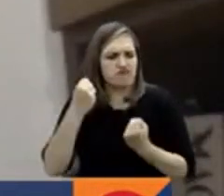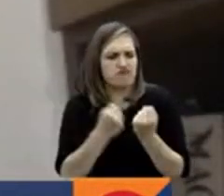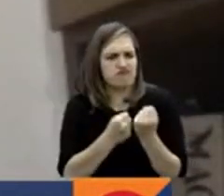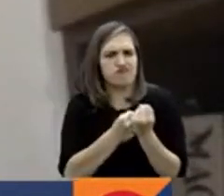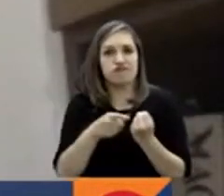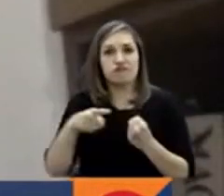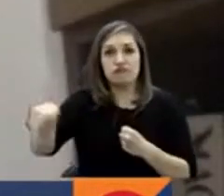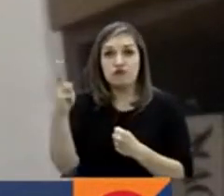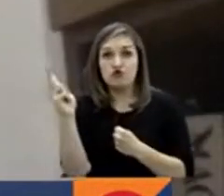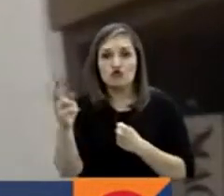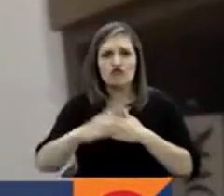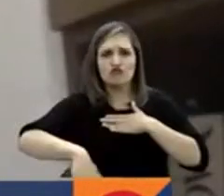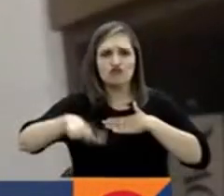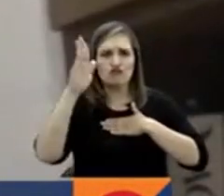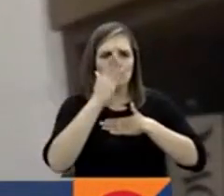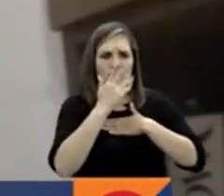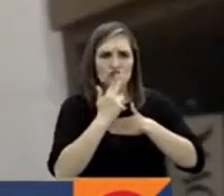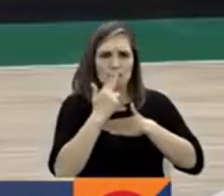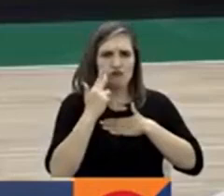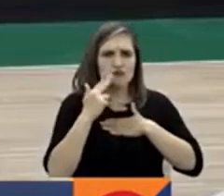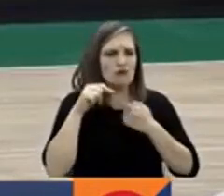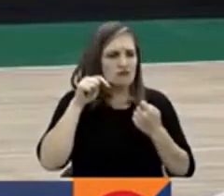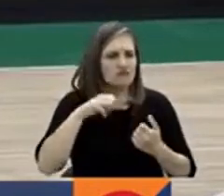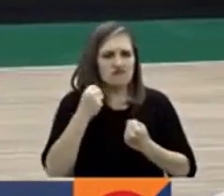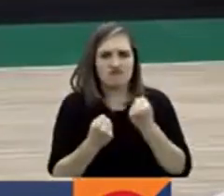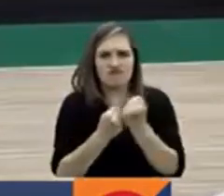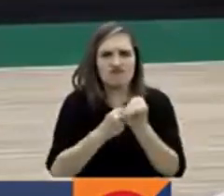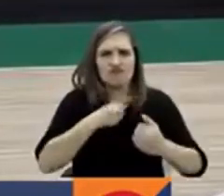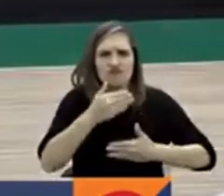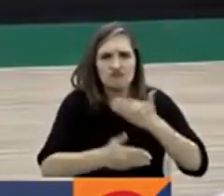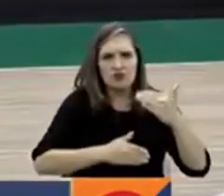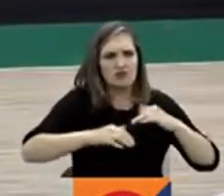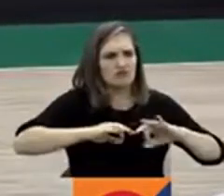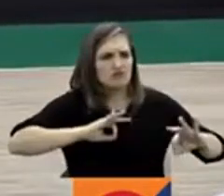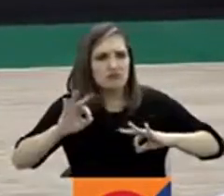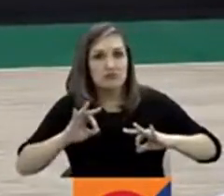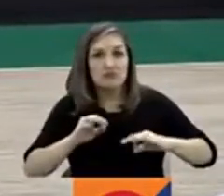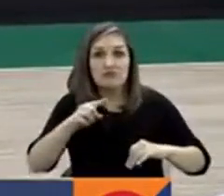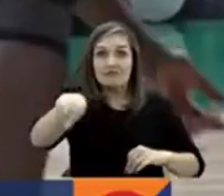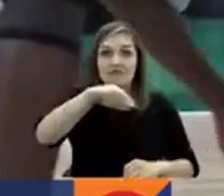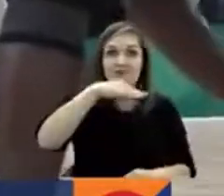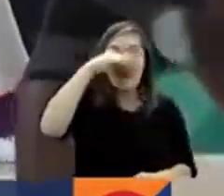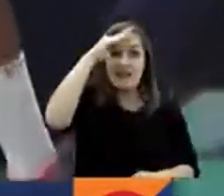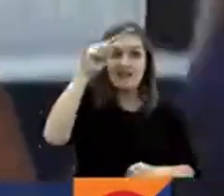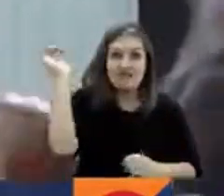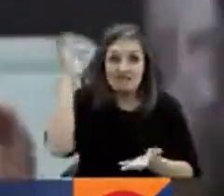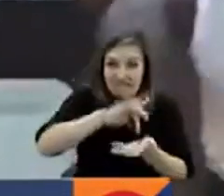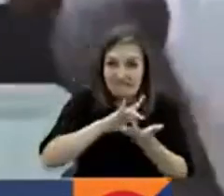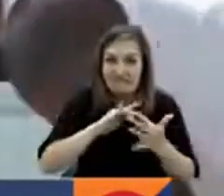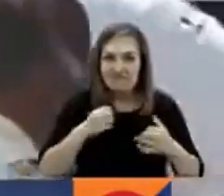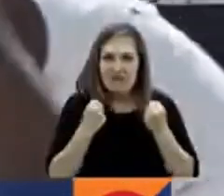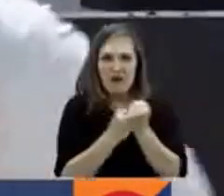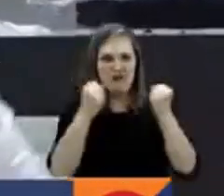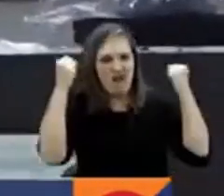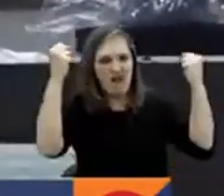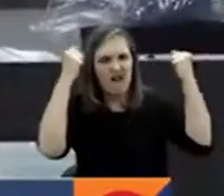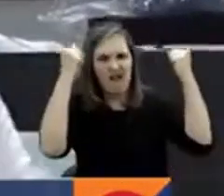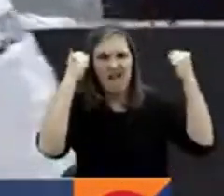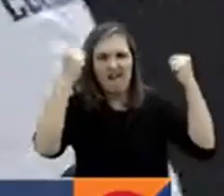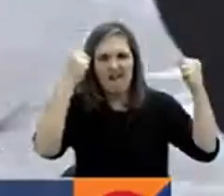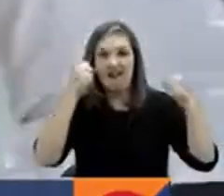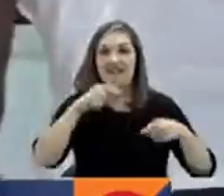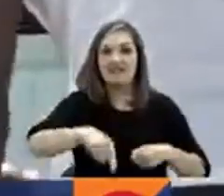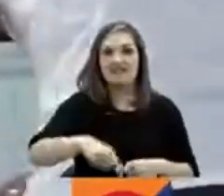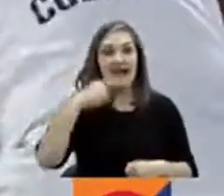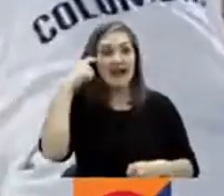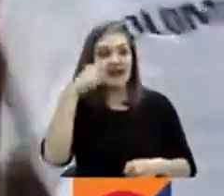comprometido con la producción del espectáculo. El llamado es a los medellinenses para que acompañen a la selección de todos, preparándose para un